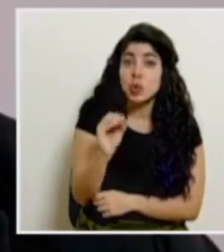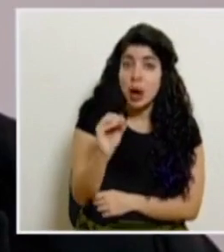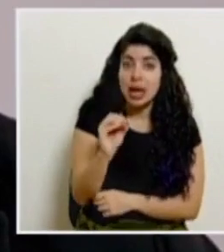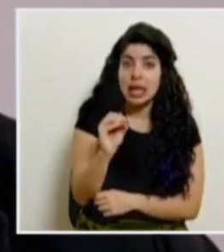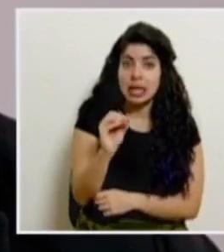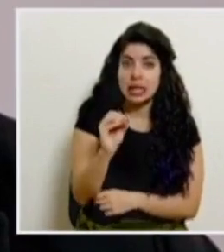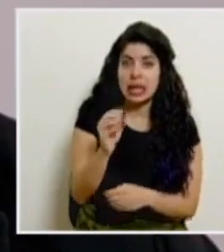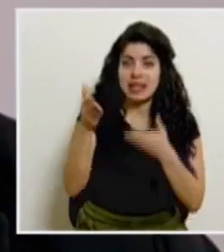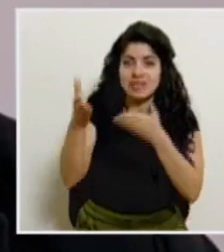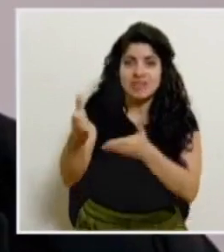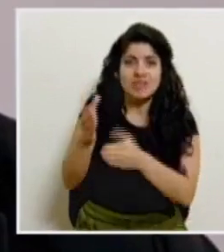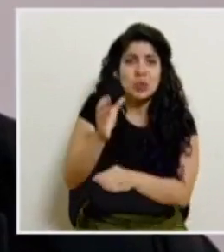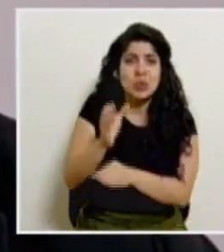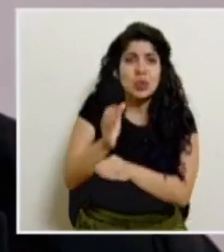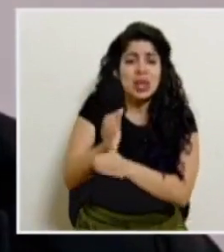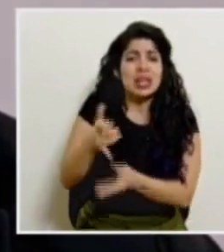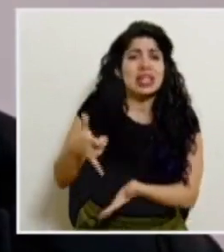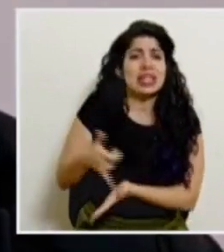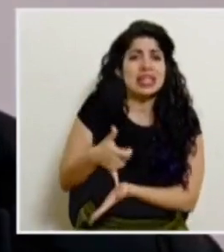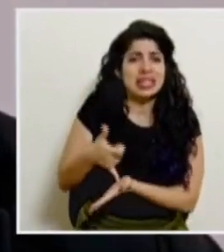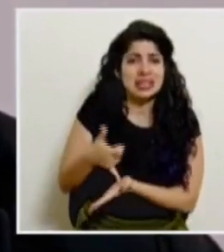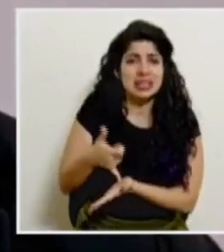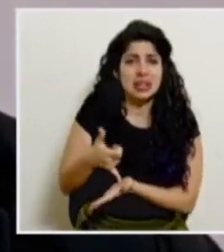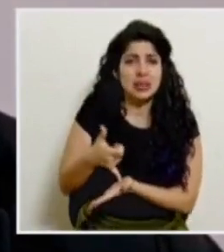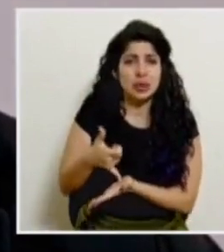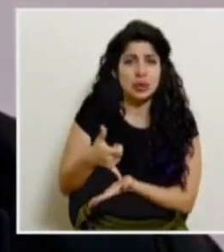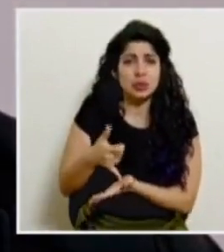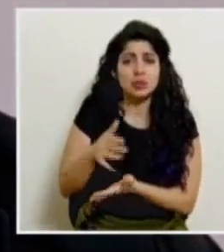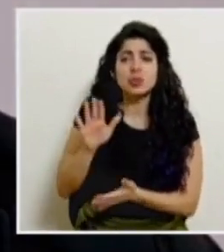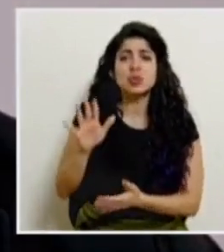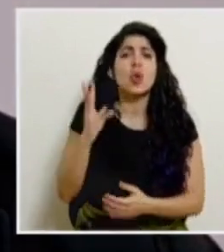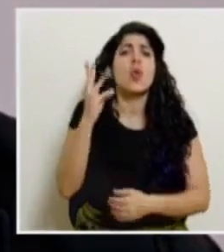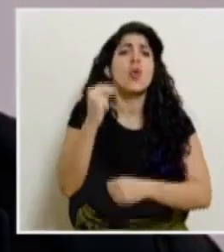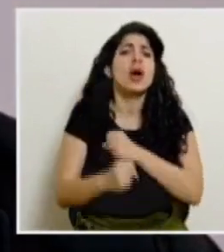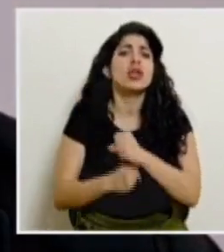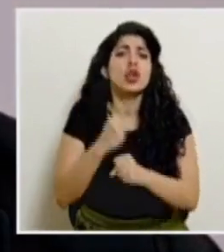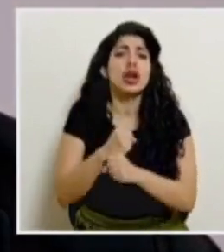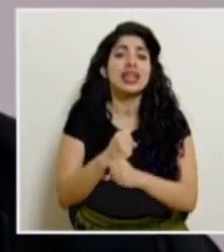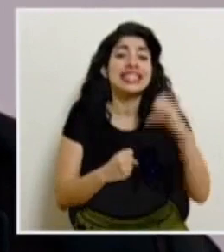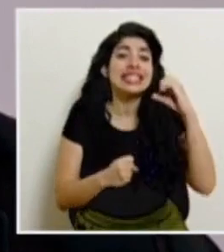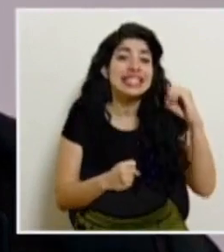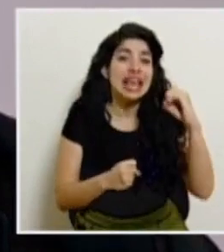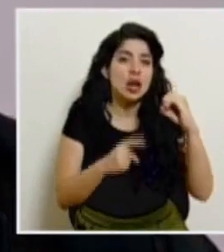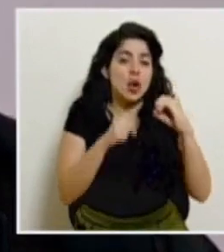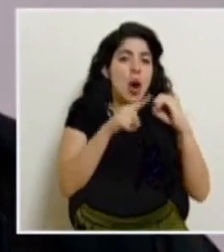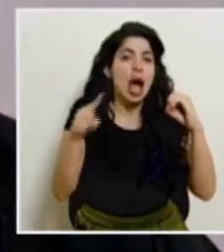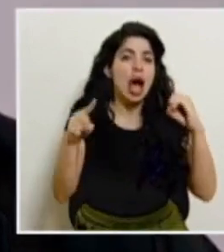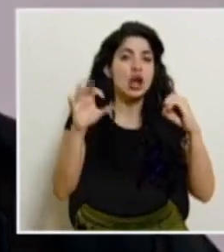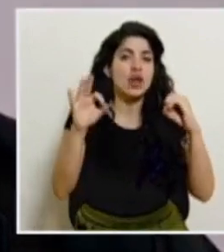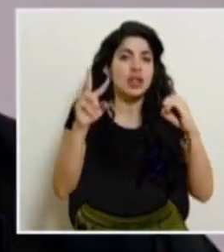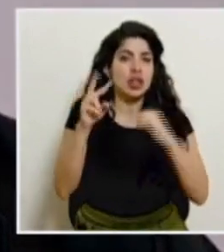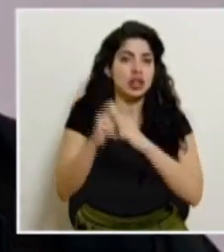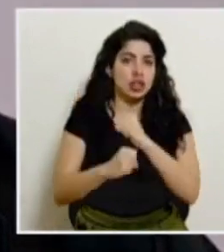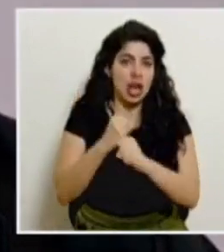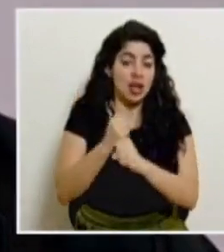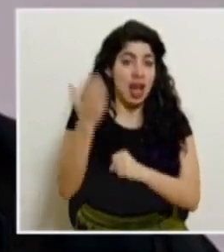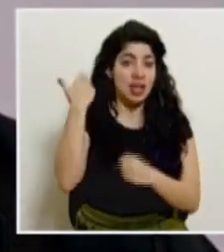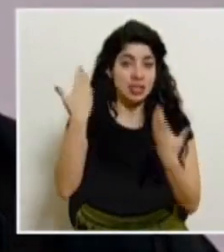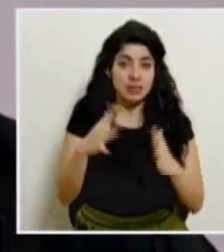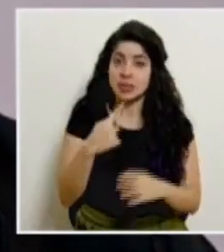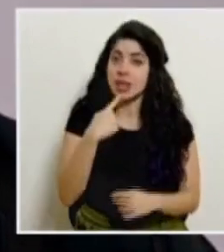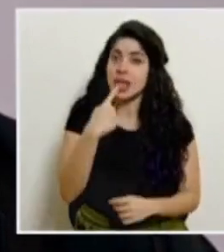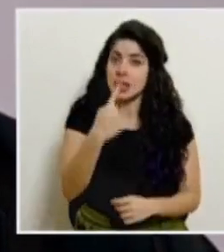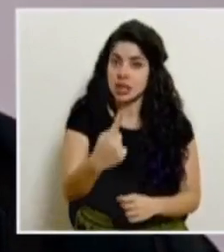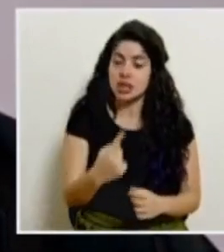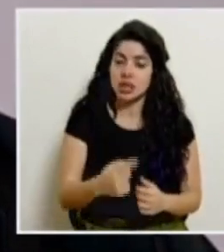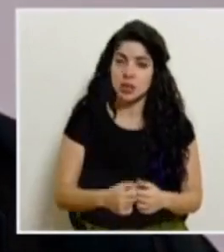están en cuidados intensivos en un rango de que va desde los 0 hasta los 92 años como hemos mencionado anteriormente